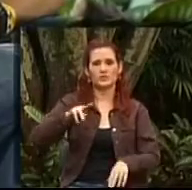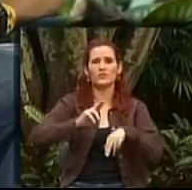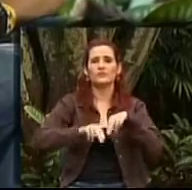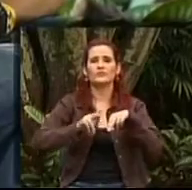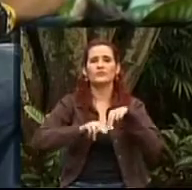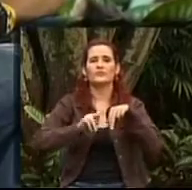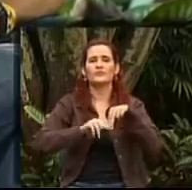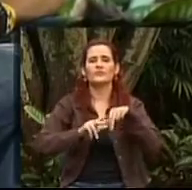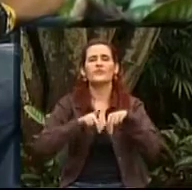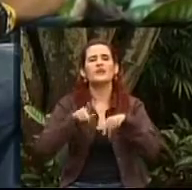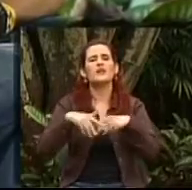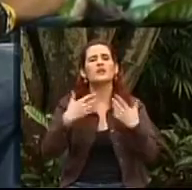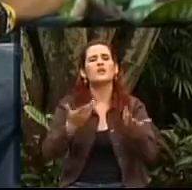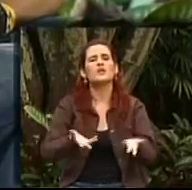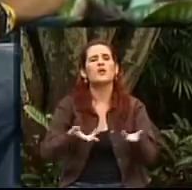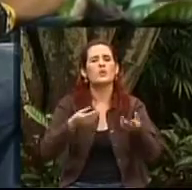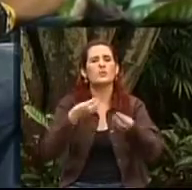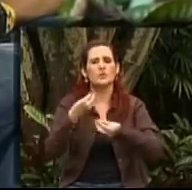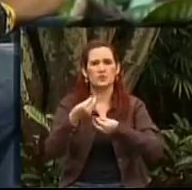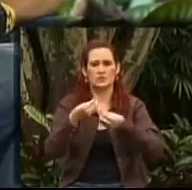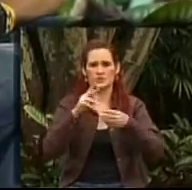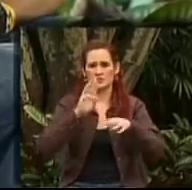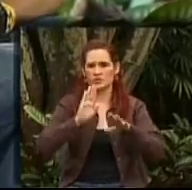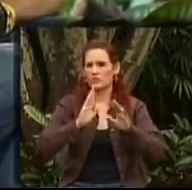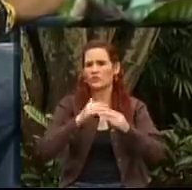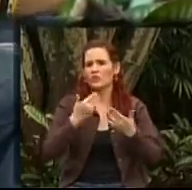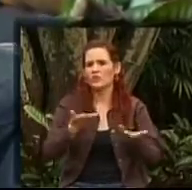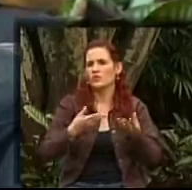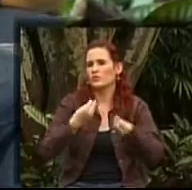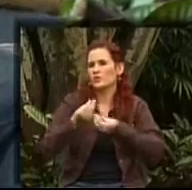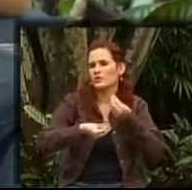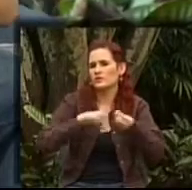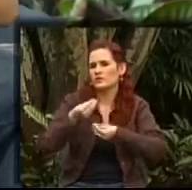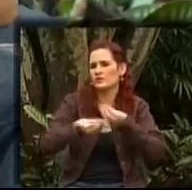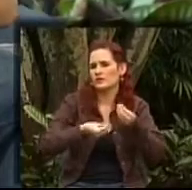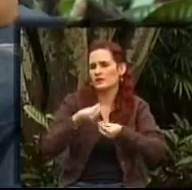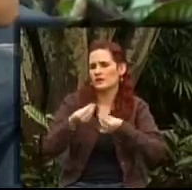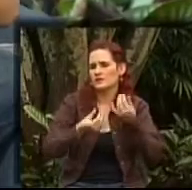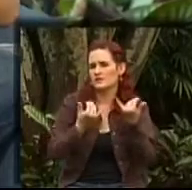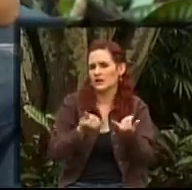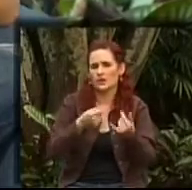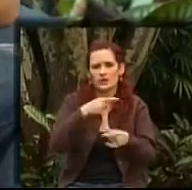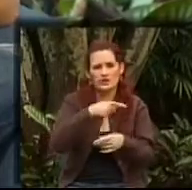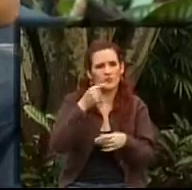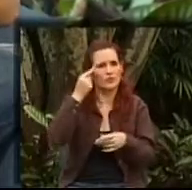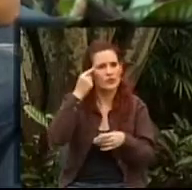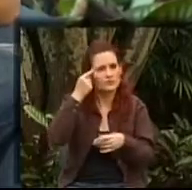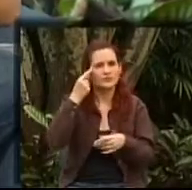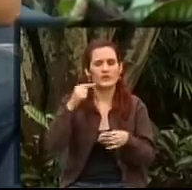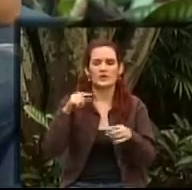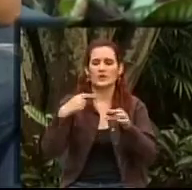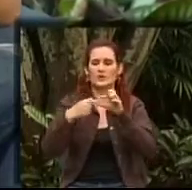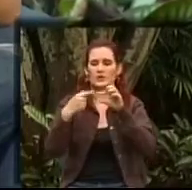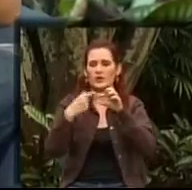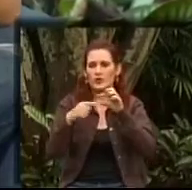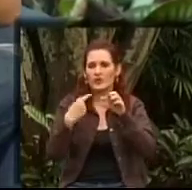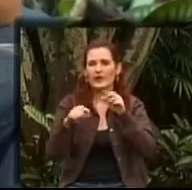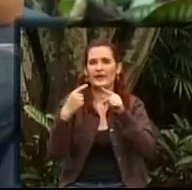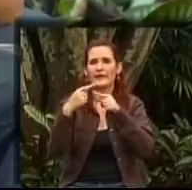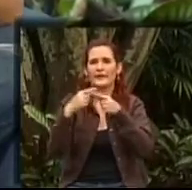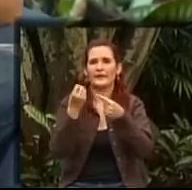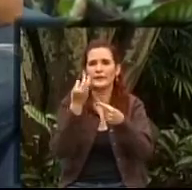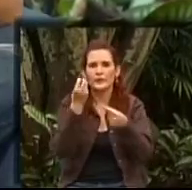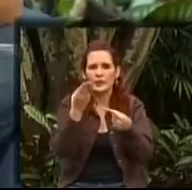nos cuenta cómo enfrenta el mundo, a las comunidades y a las personas, le pido el favor que tenga enseguida muy claro, correo electrónico, número telefónico,